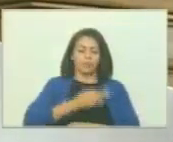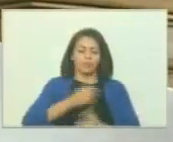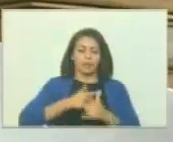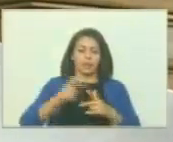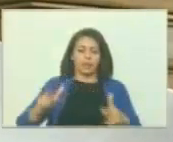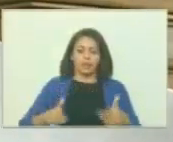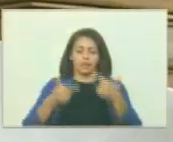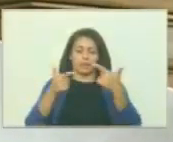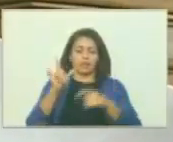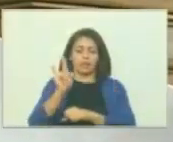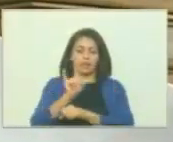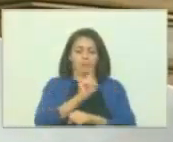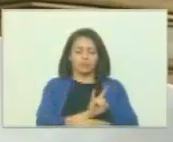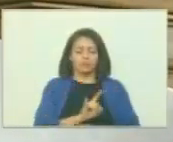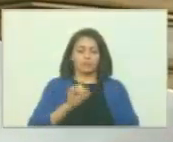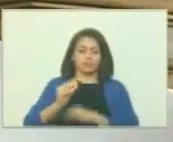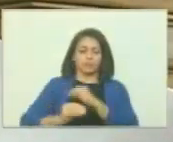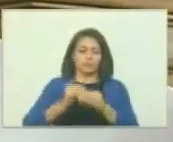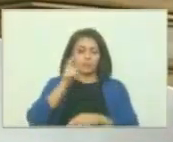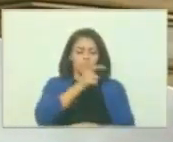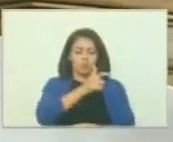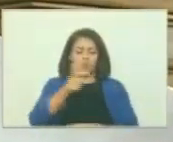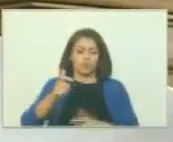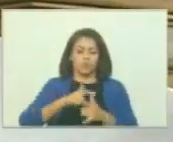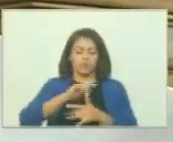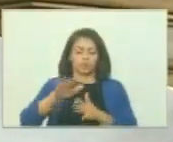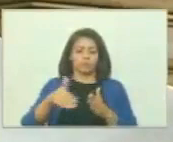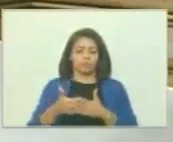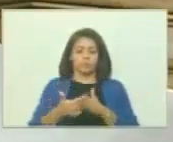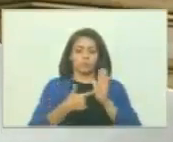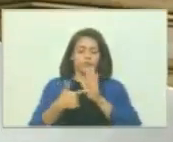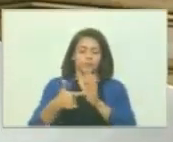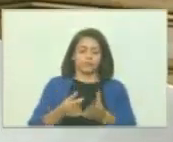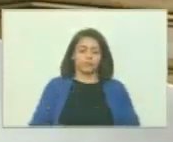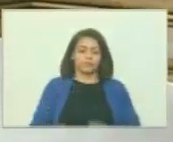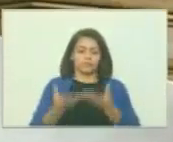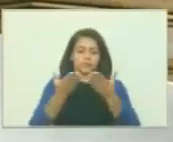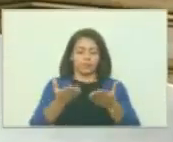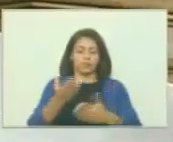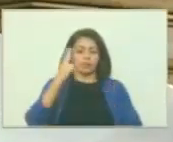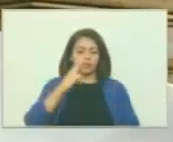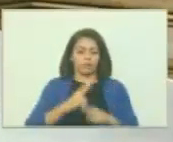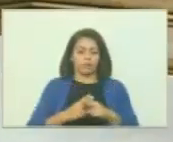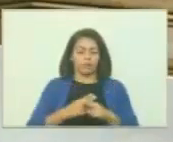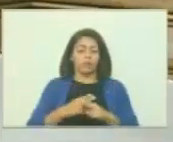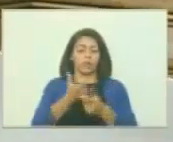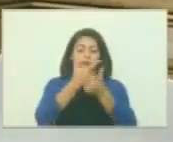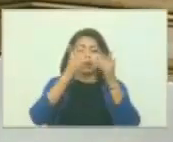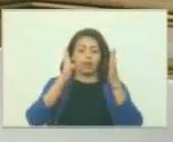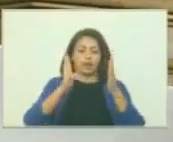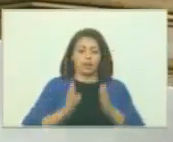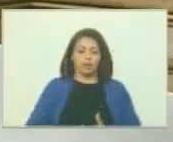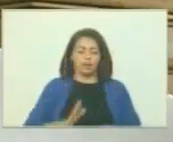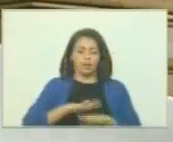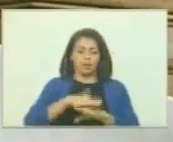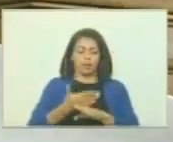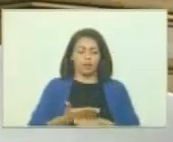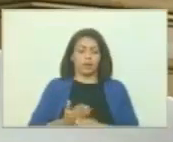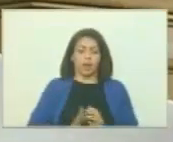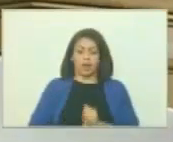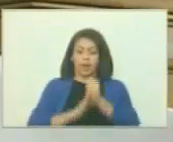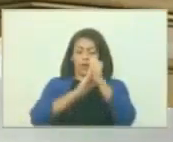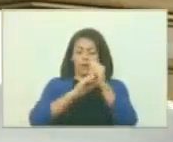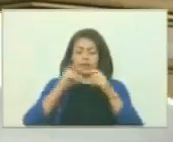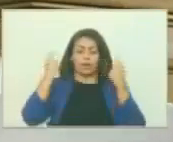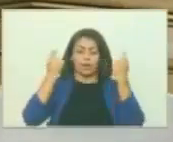enemigo del engaño y la traición al pueblo. A quien le fue concedido el título de el libertador por liderar las